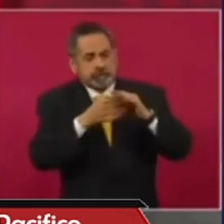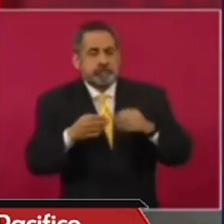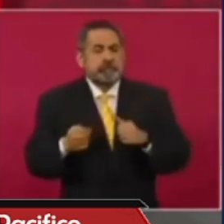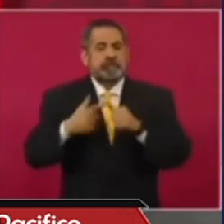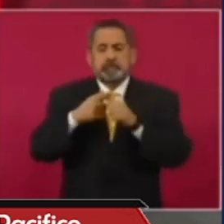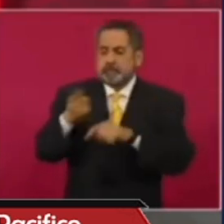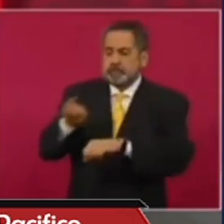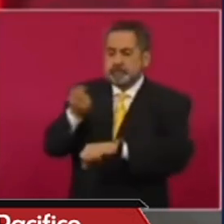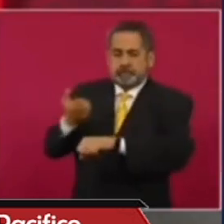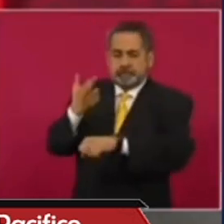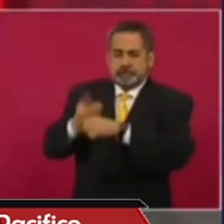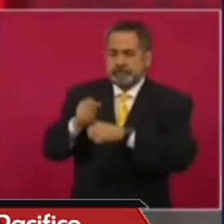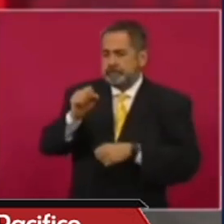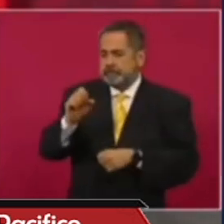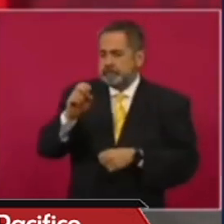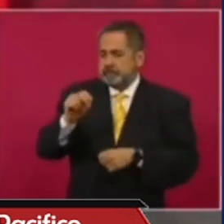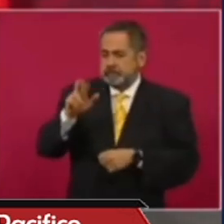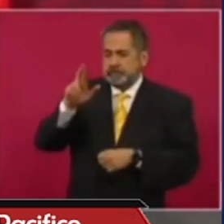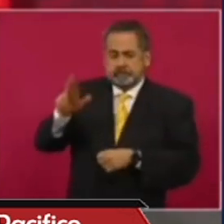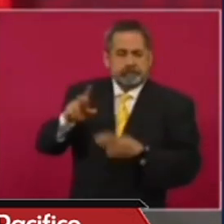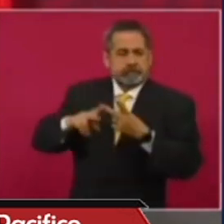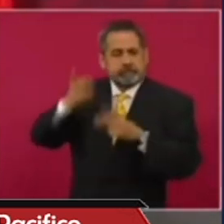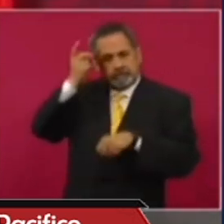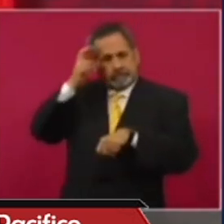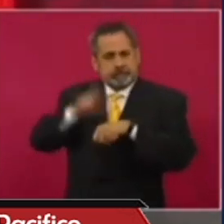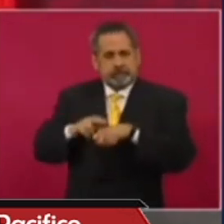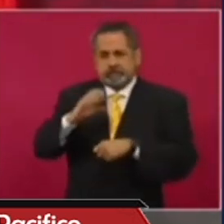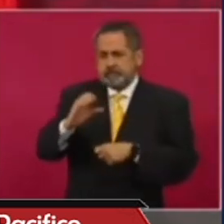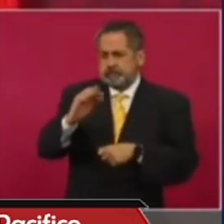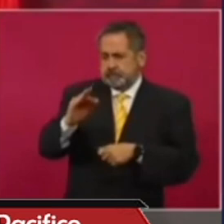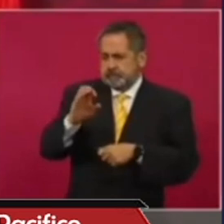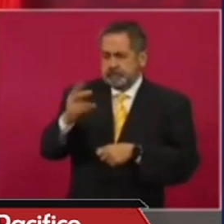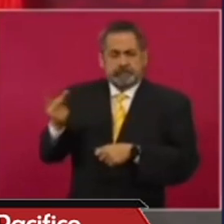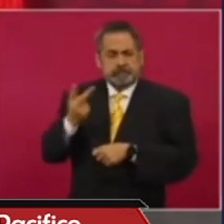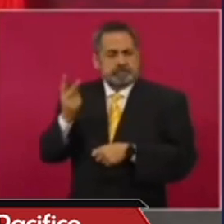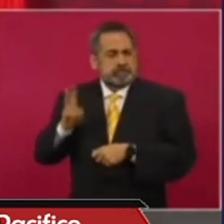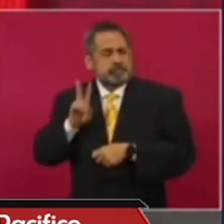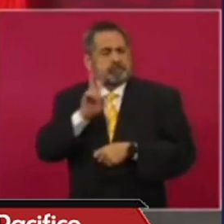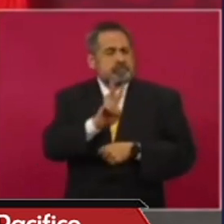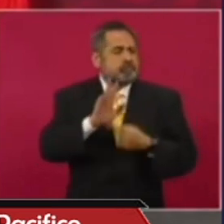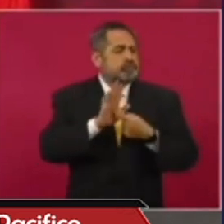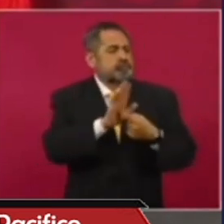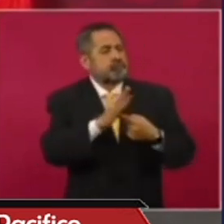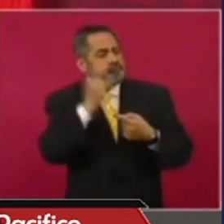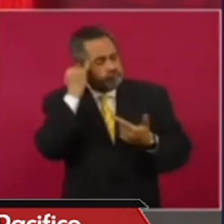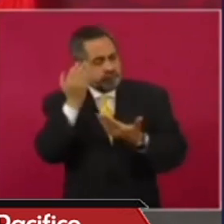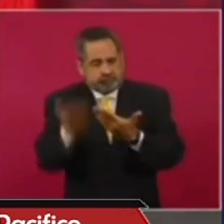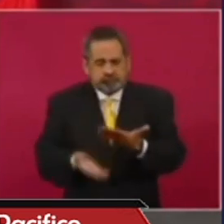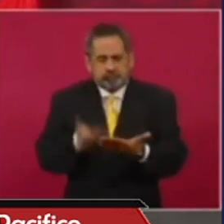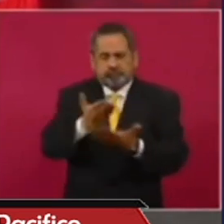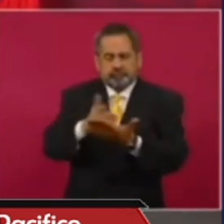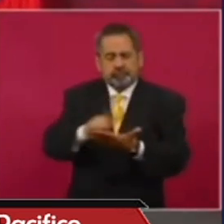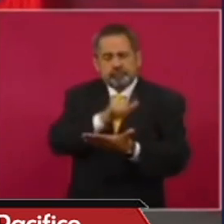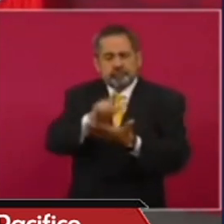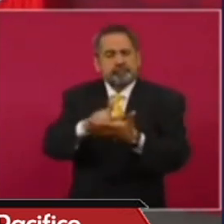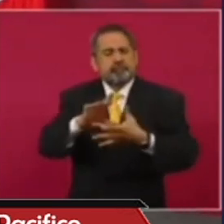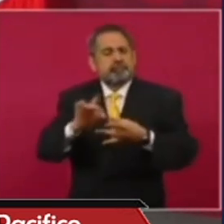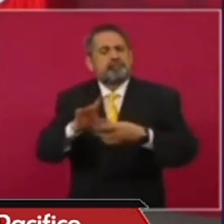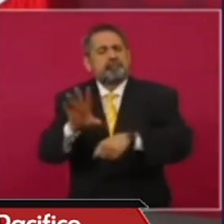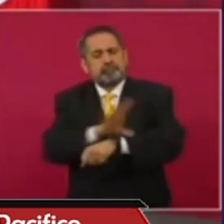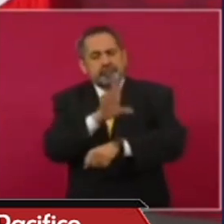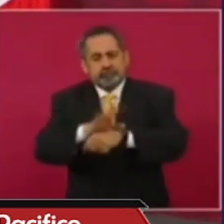la secretaria de Energía y el director de la Comisión Federal de Electricidad de la iniciativa de Reforma Eléctrica, que